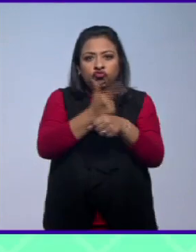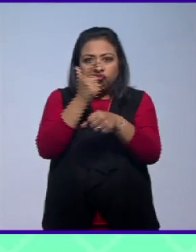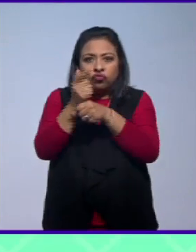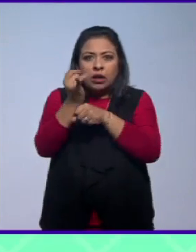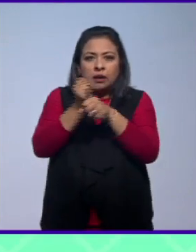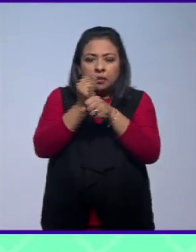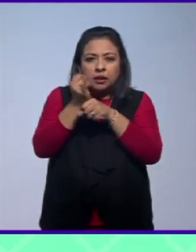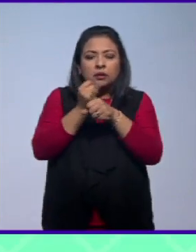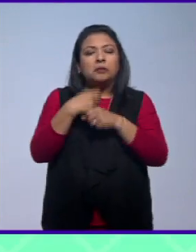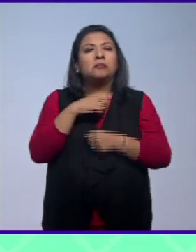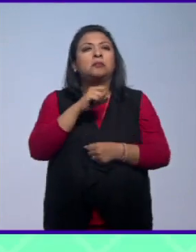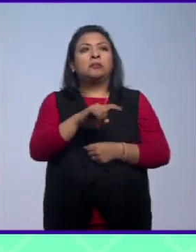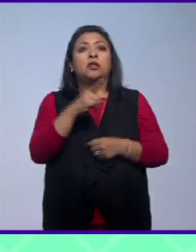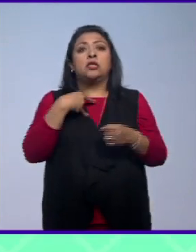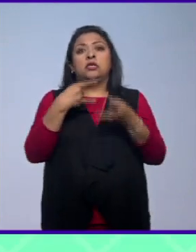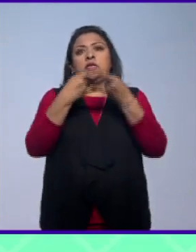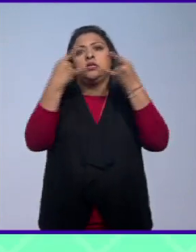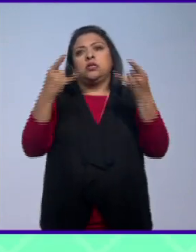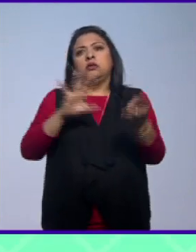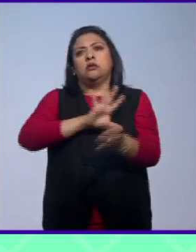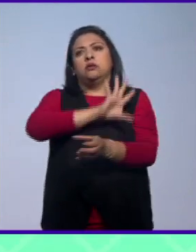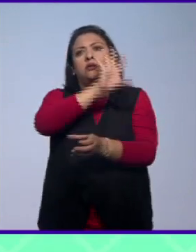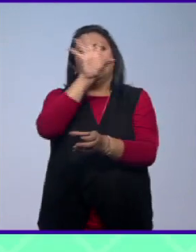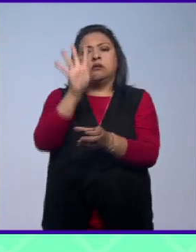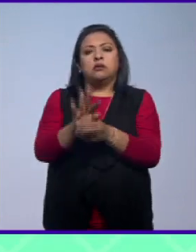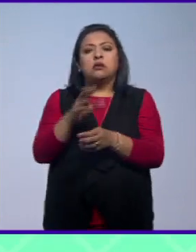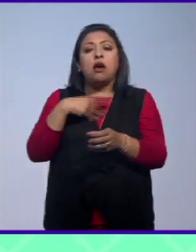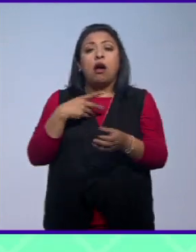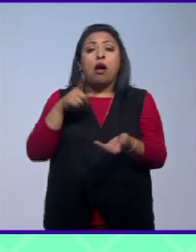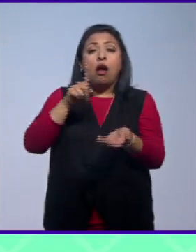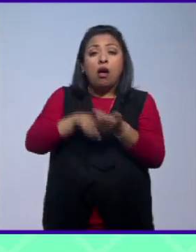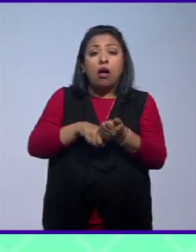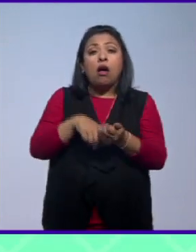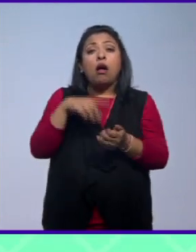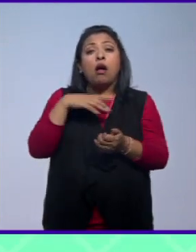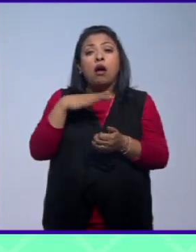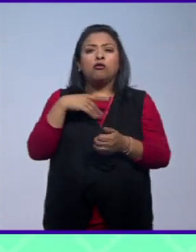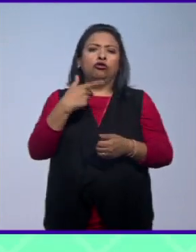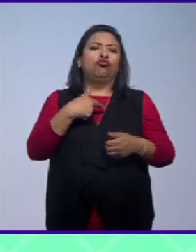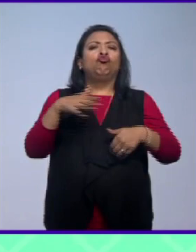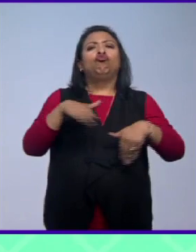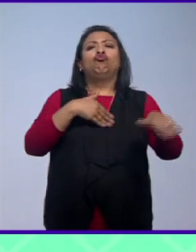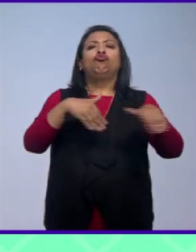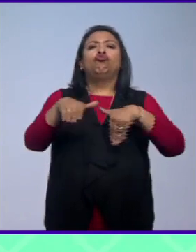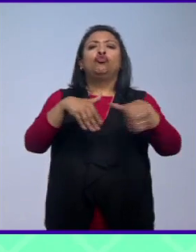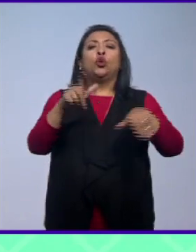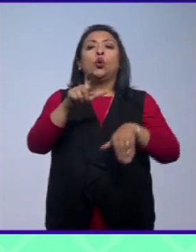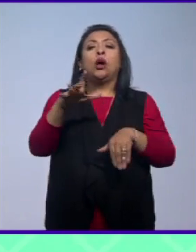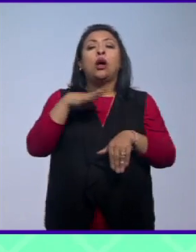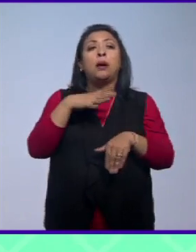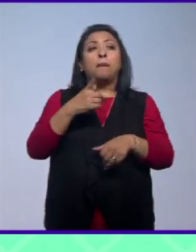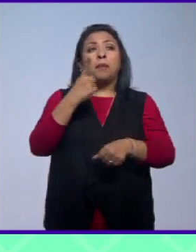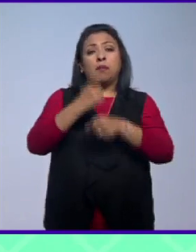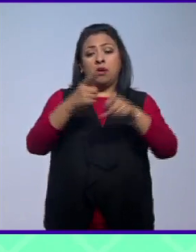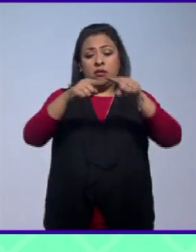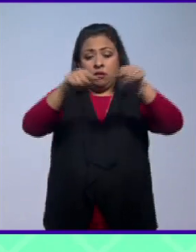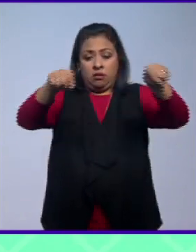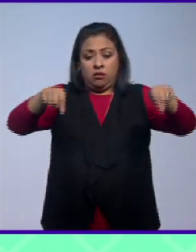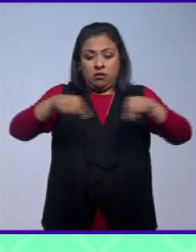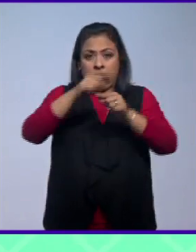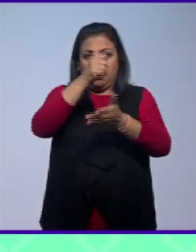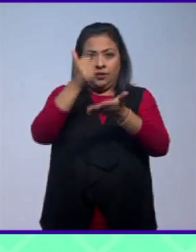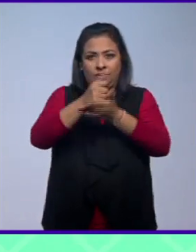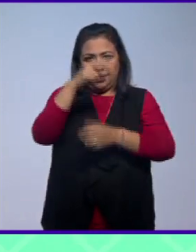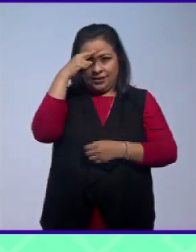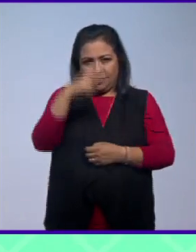estas investigaciones. Por supuesto toda la historia que se resguarda y sobre la que caminamos cuando recorremos este primer cuadro de